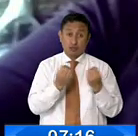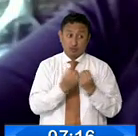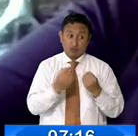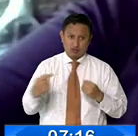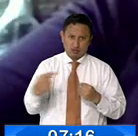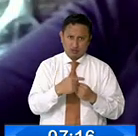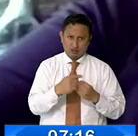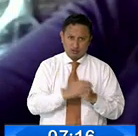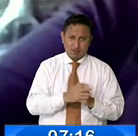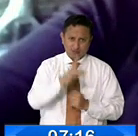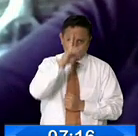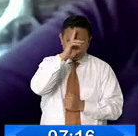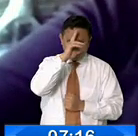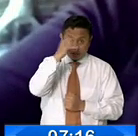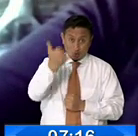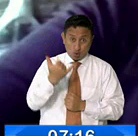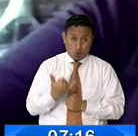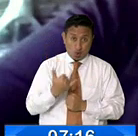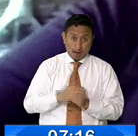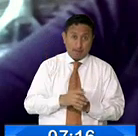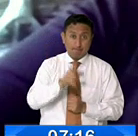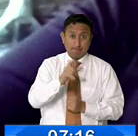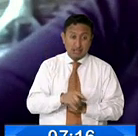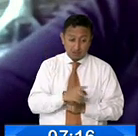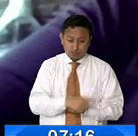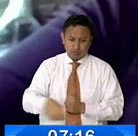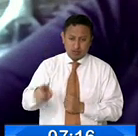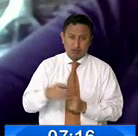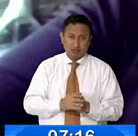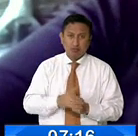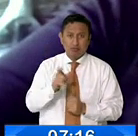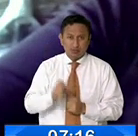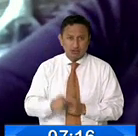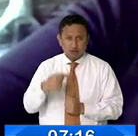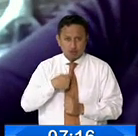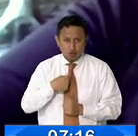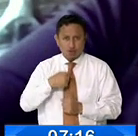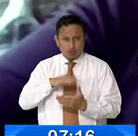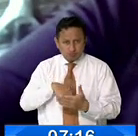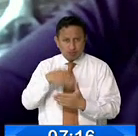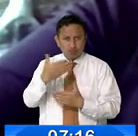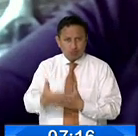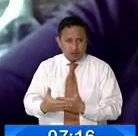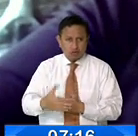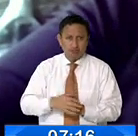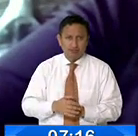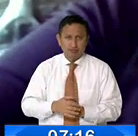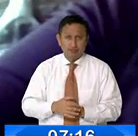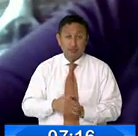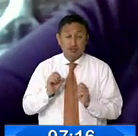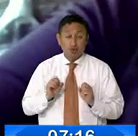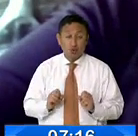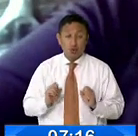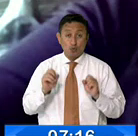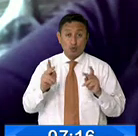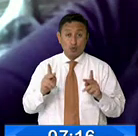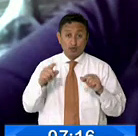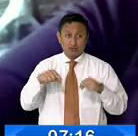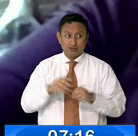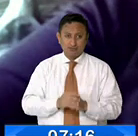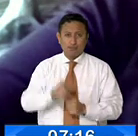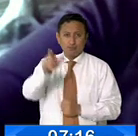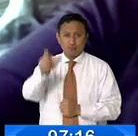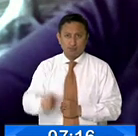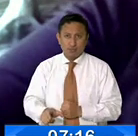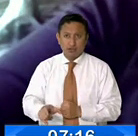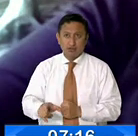que buscan en estos momentos en donde la gente siente esa necesidad de salir y esta oportunidad de cooptar